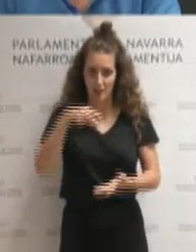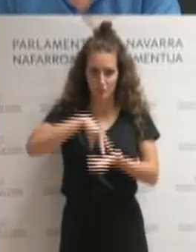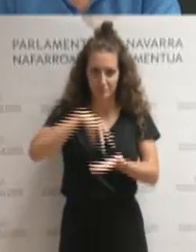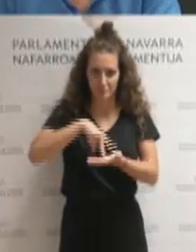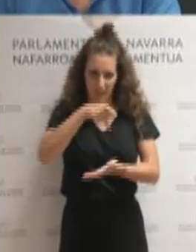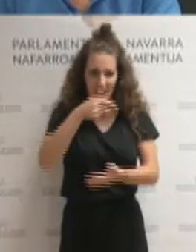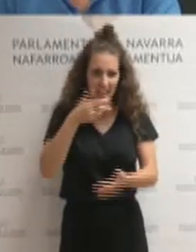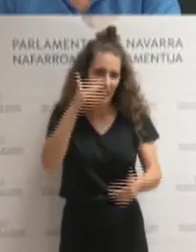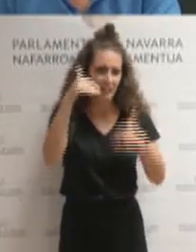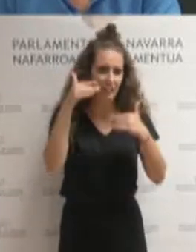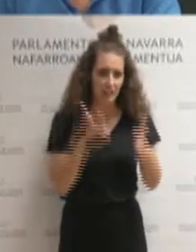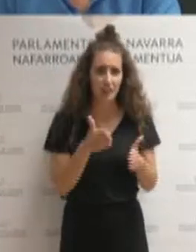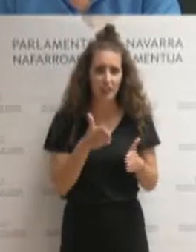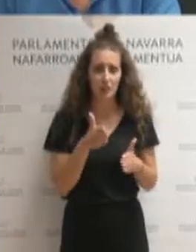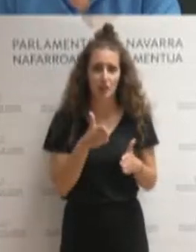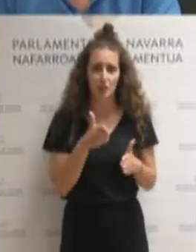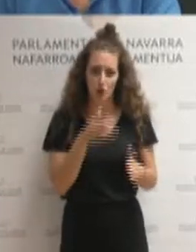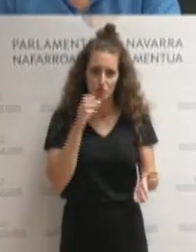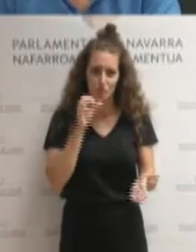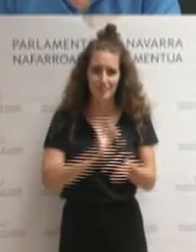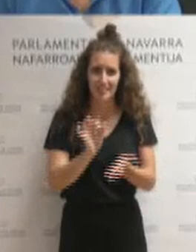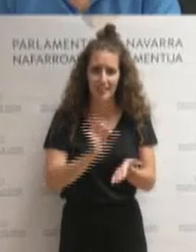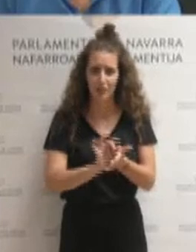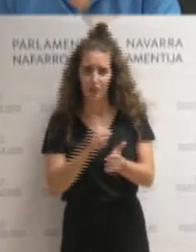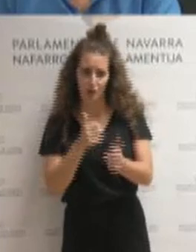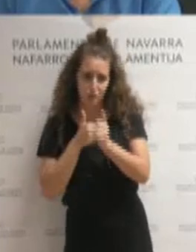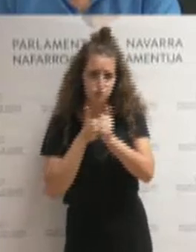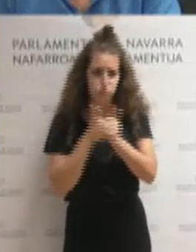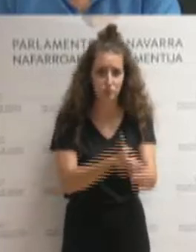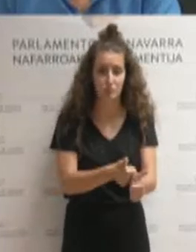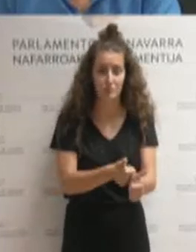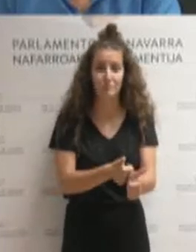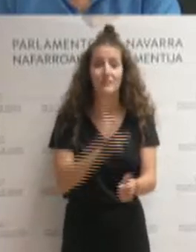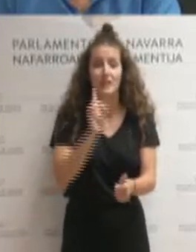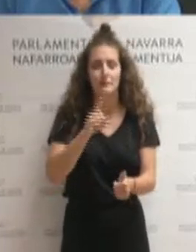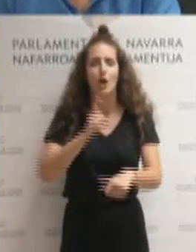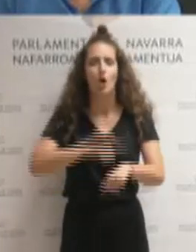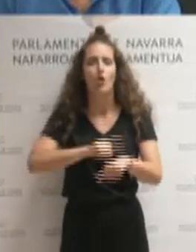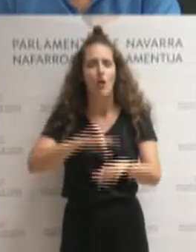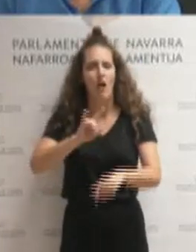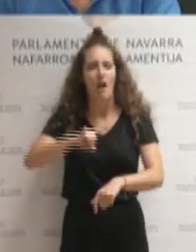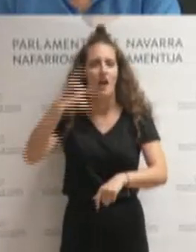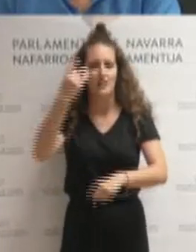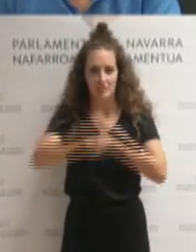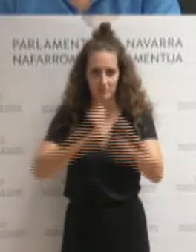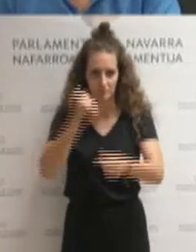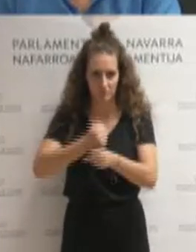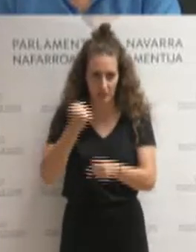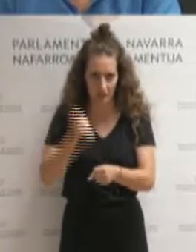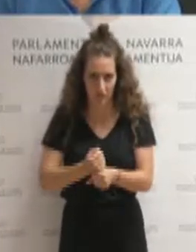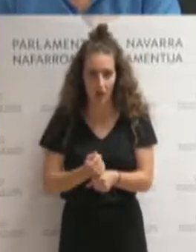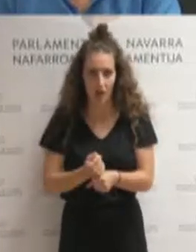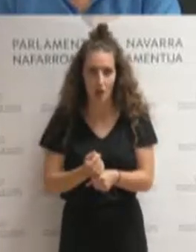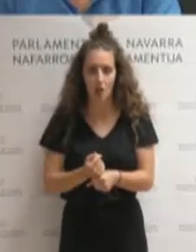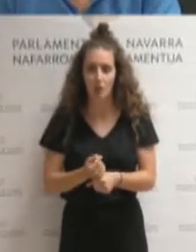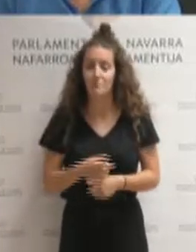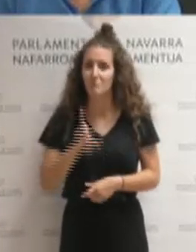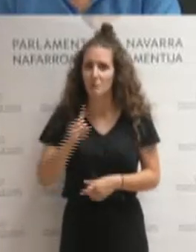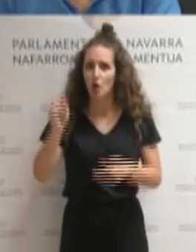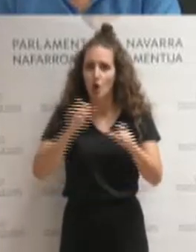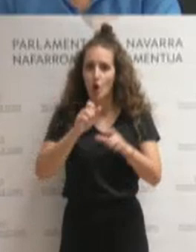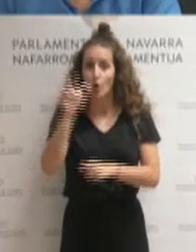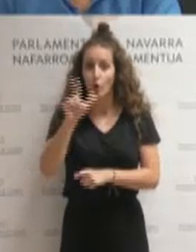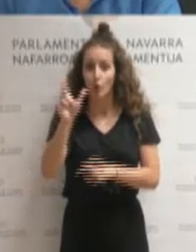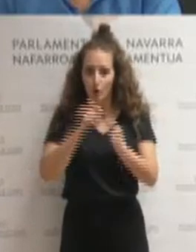el servicio de rastreo, las horas extras que se han hecho. Y a lo largo de todo julio es que no se han